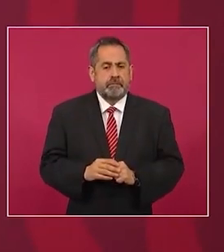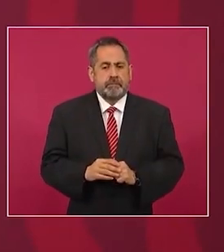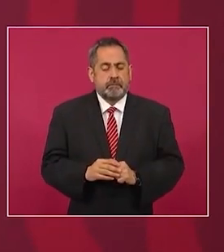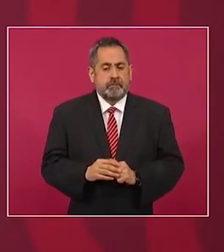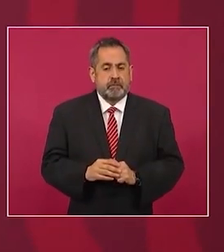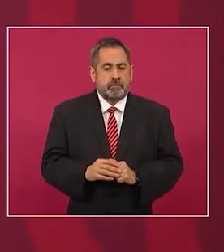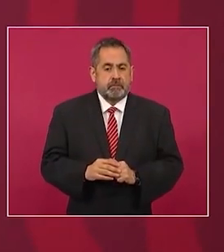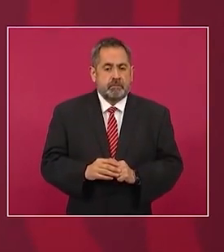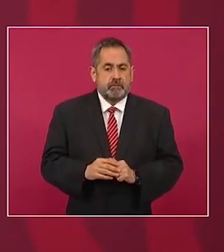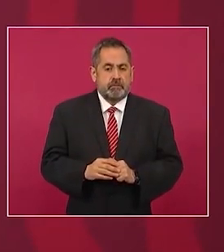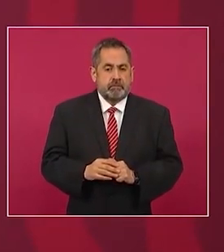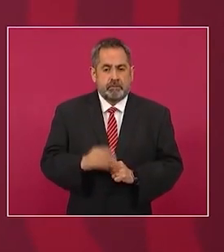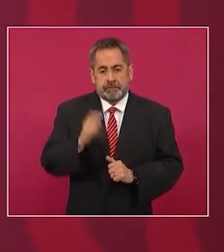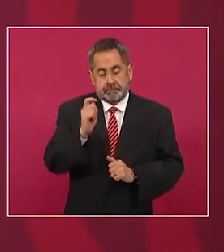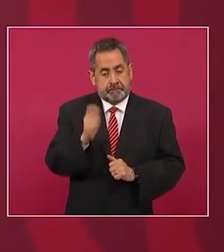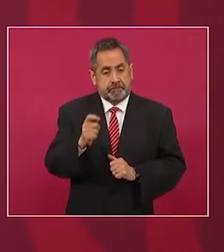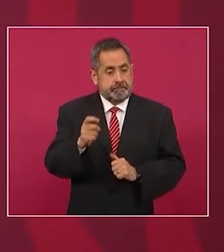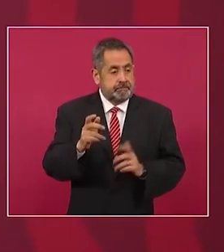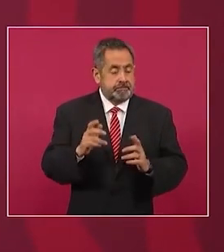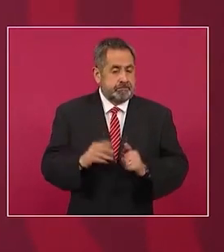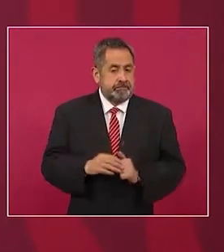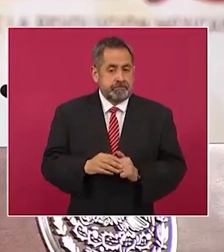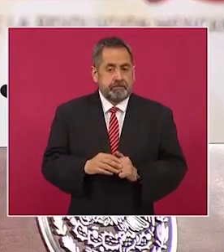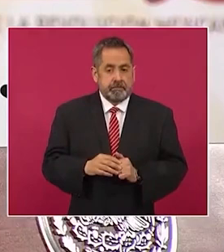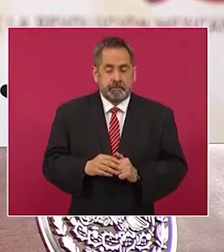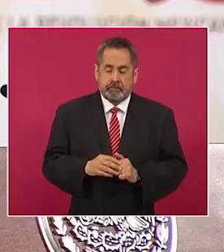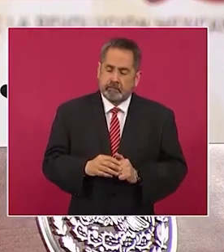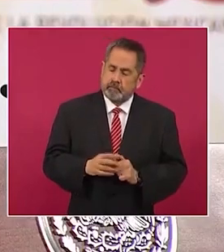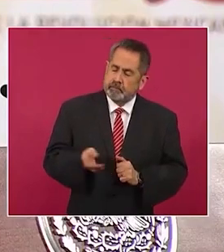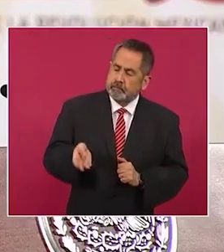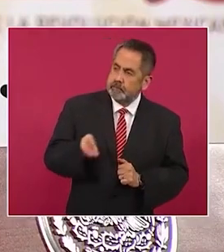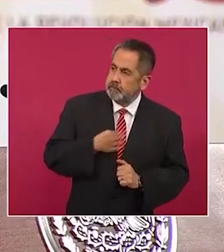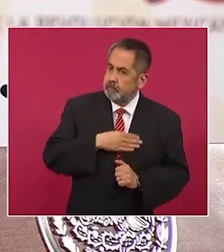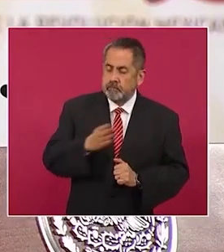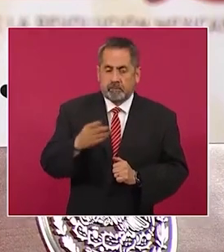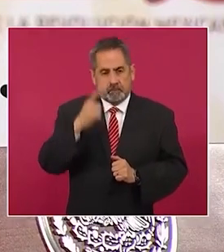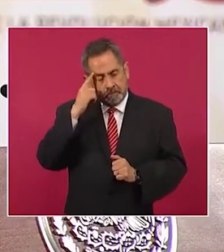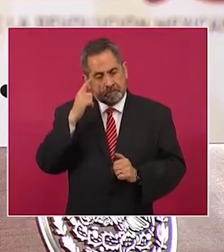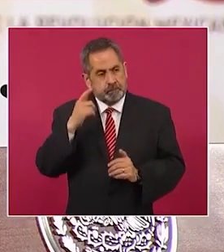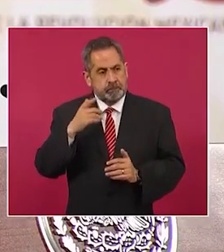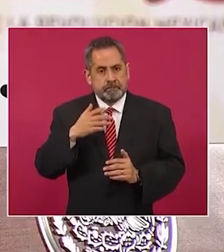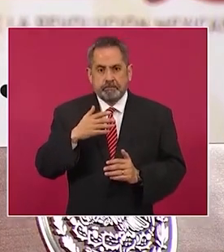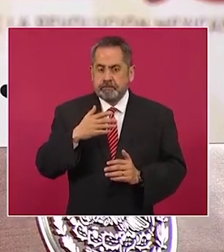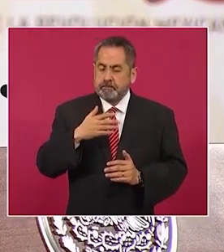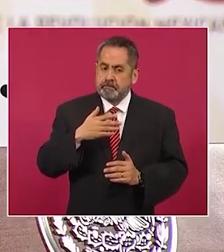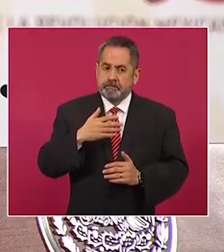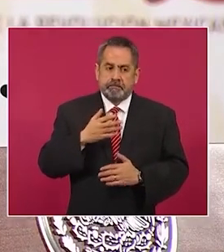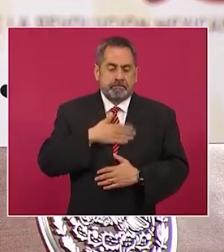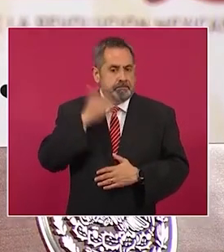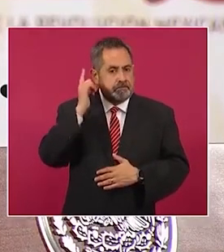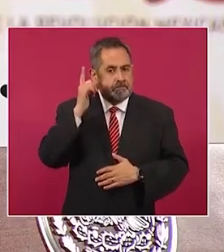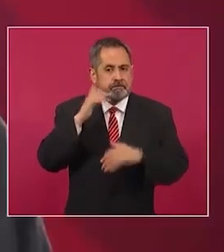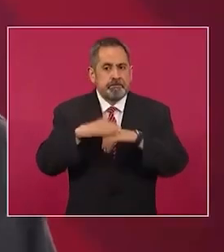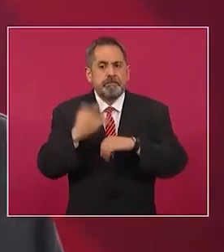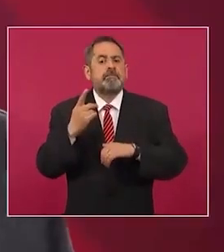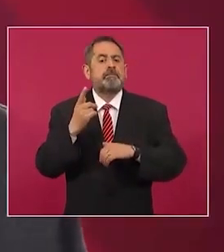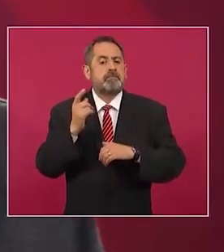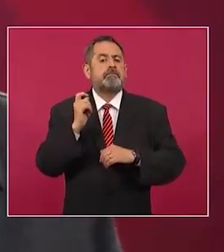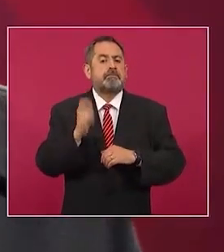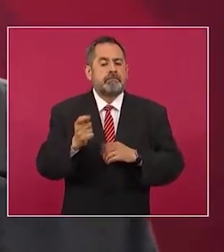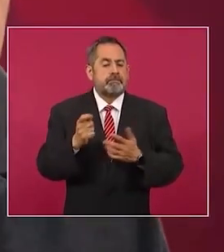esto repito, es muy alentador porque ya no